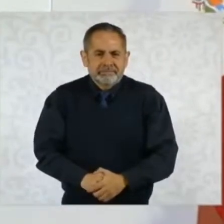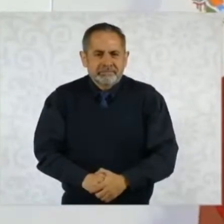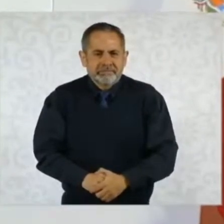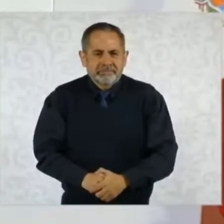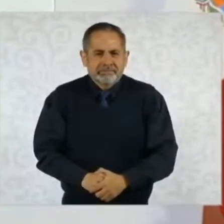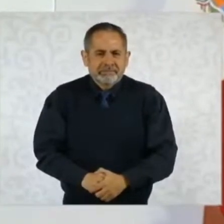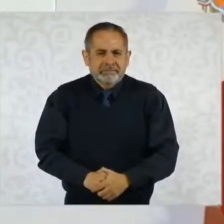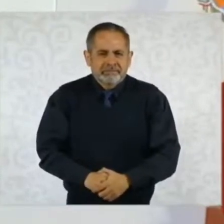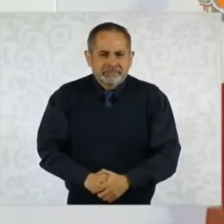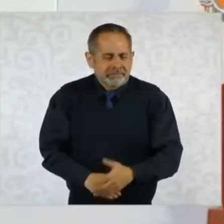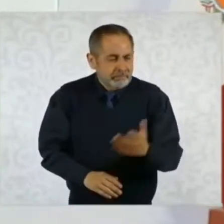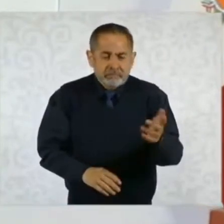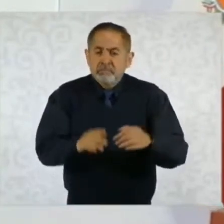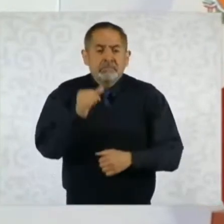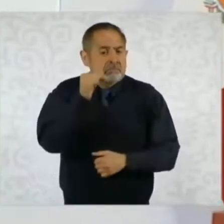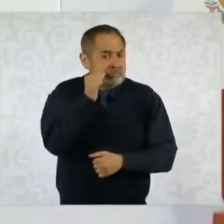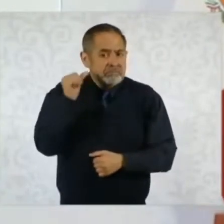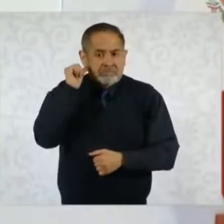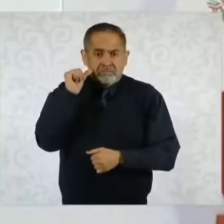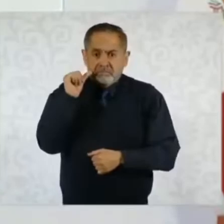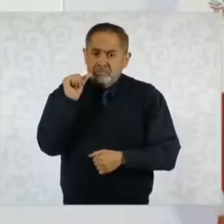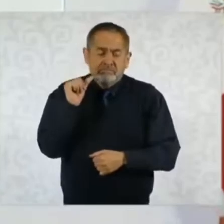Lo de ayer fue muy importante.